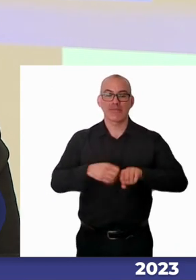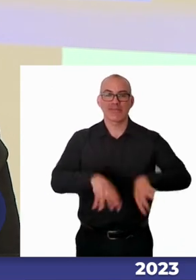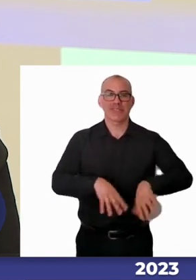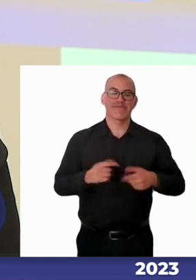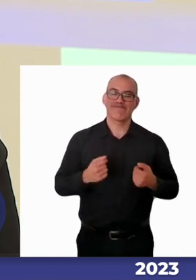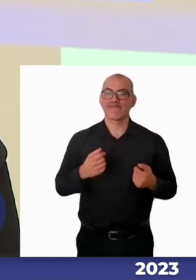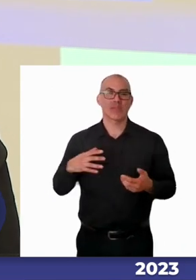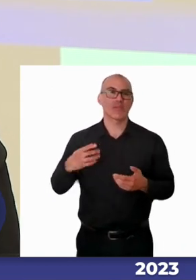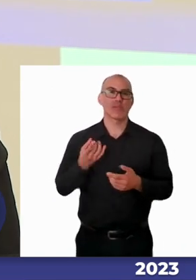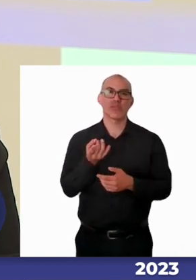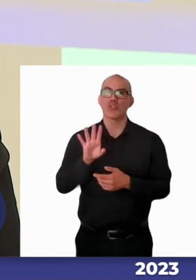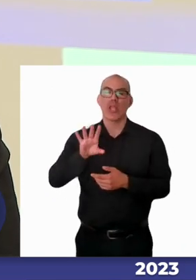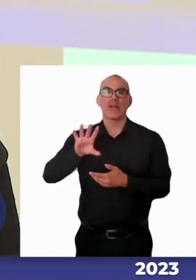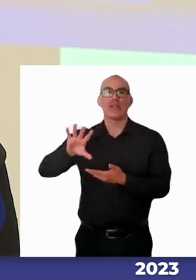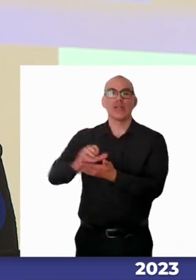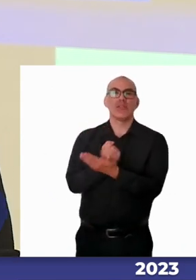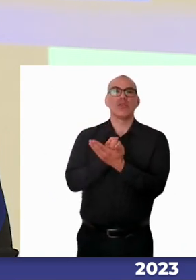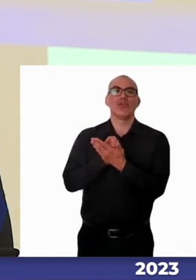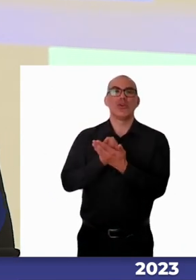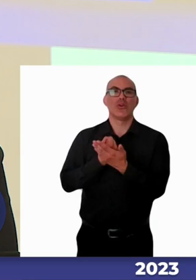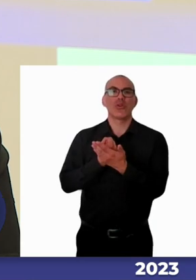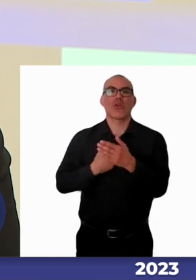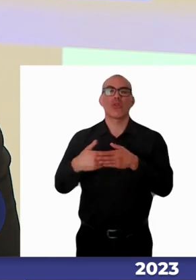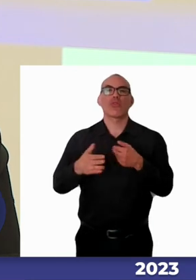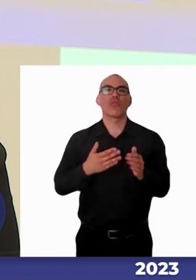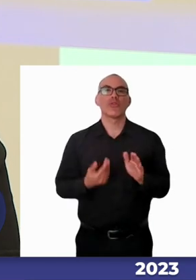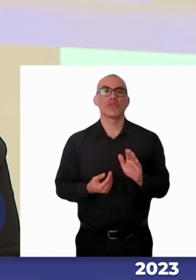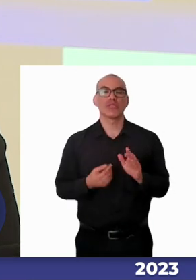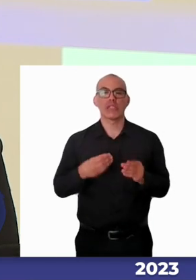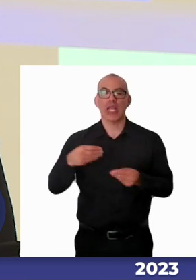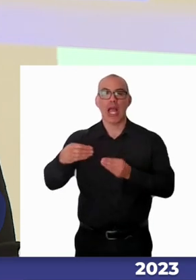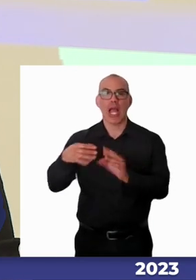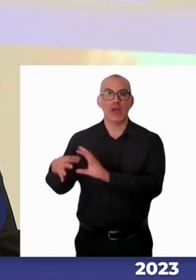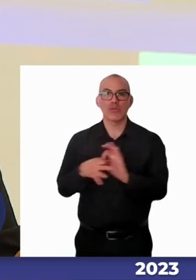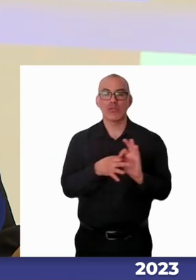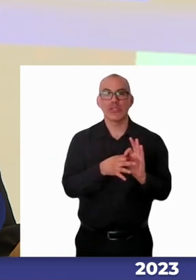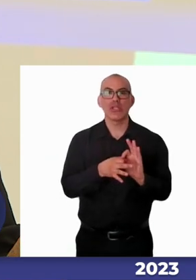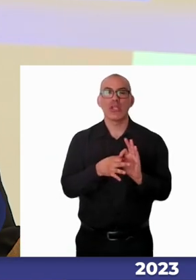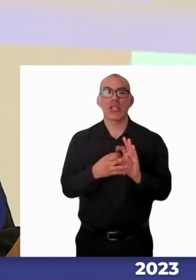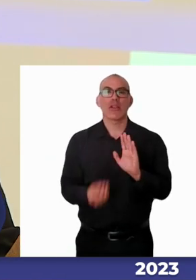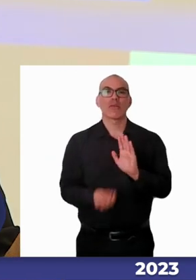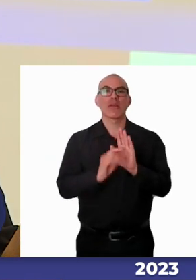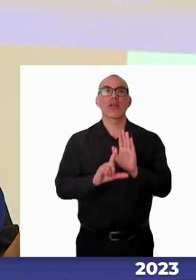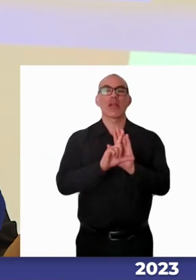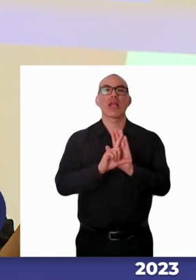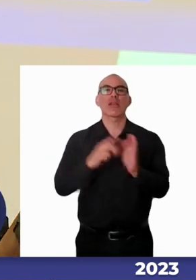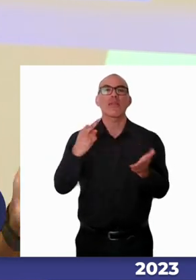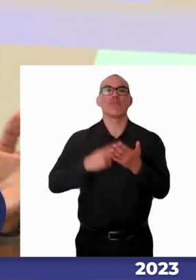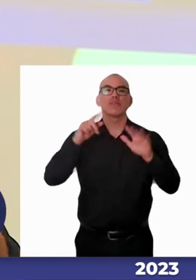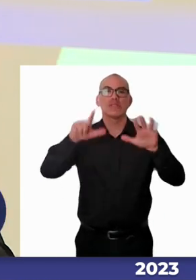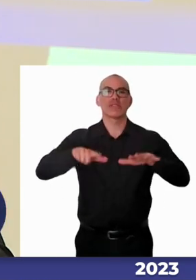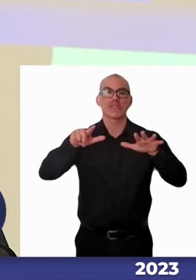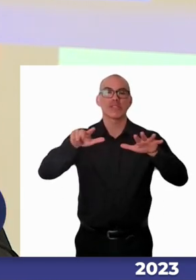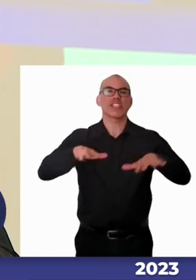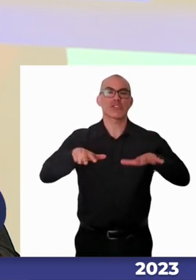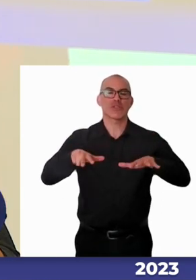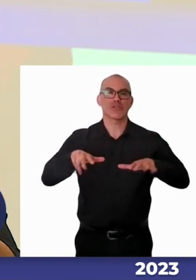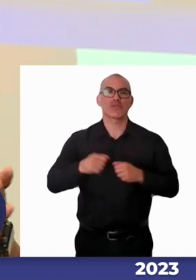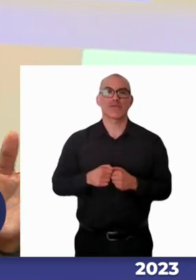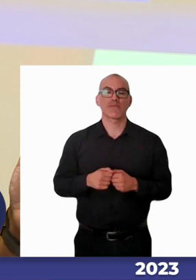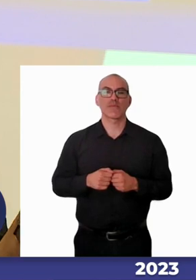ajustes razonables en la Ley de Educación Superior el año 2018. Entonces, este ha sido un camino lento